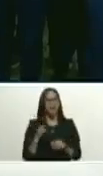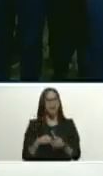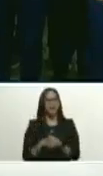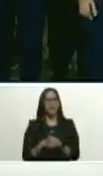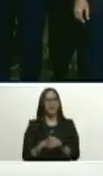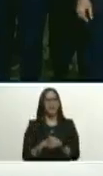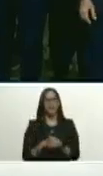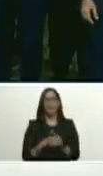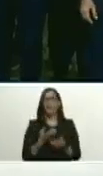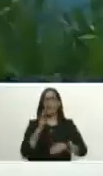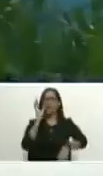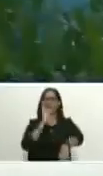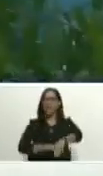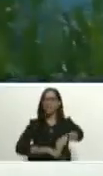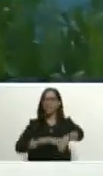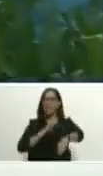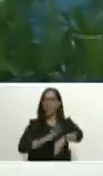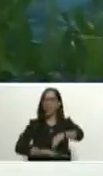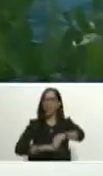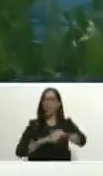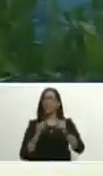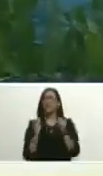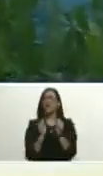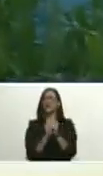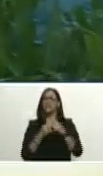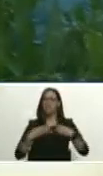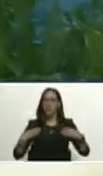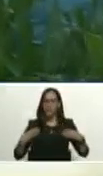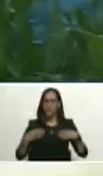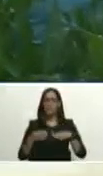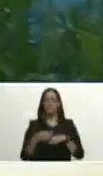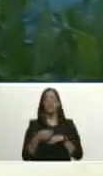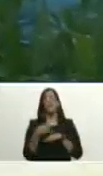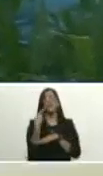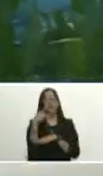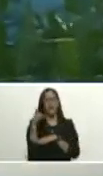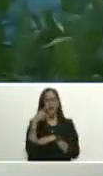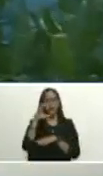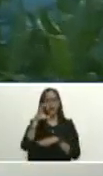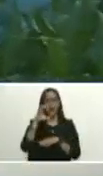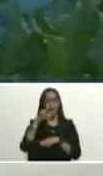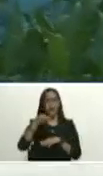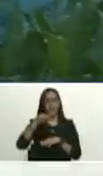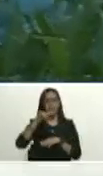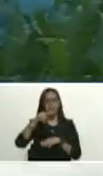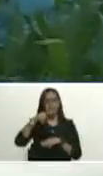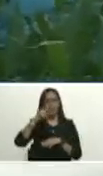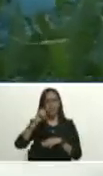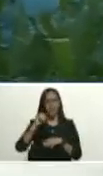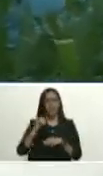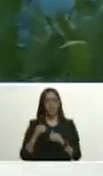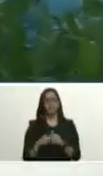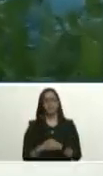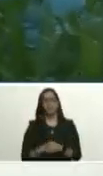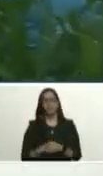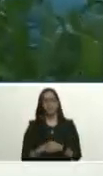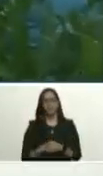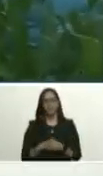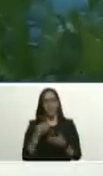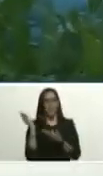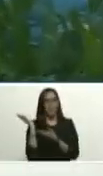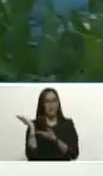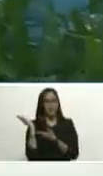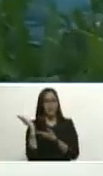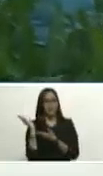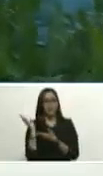Barcelona en el estado Anzuategui parroquia Cachipo cerro el policía mira allá está